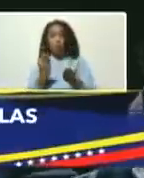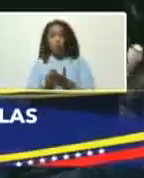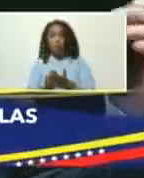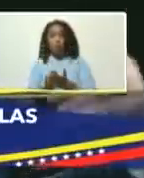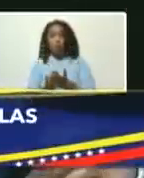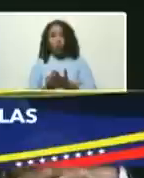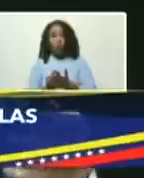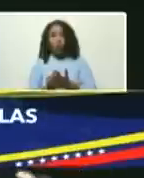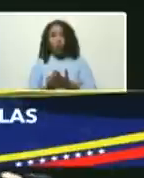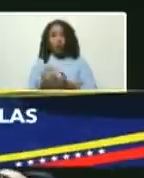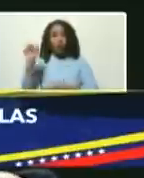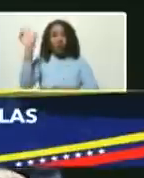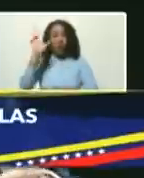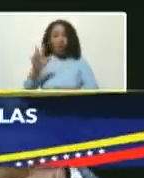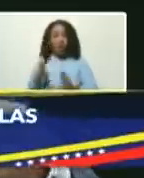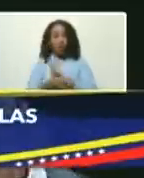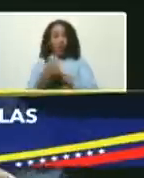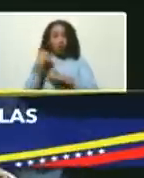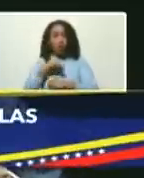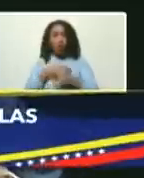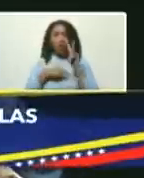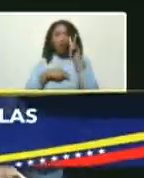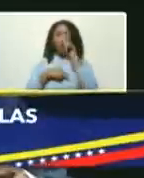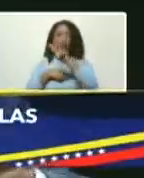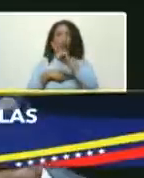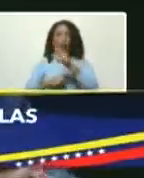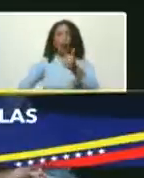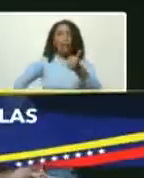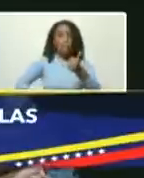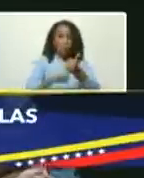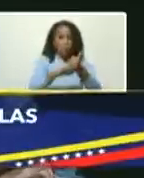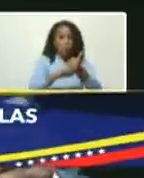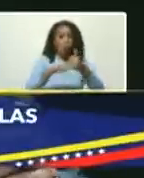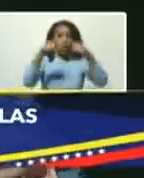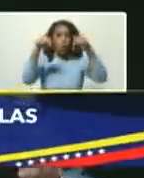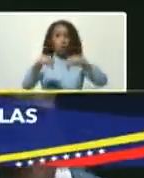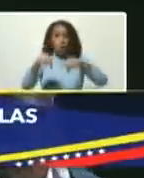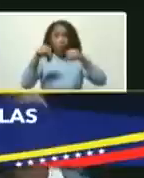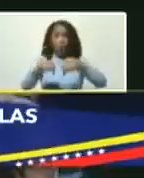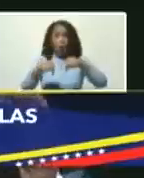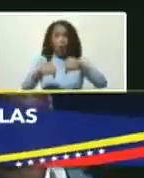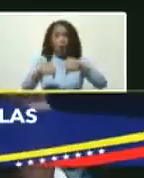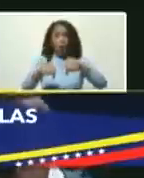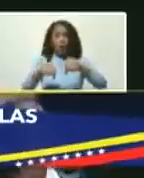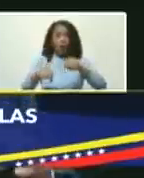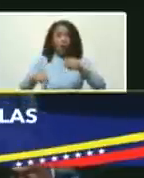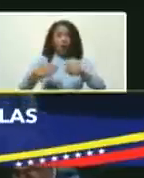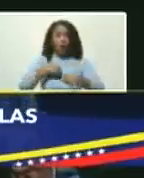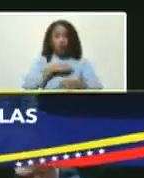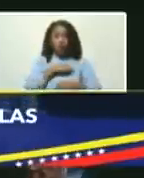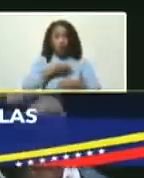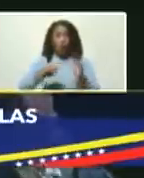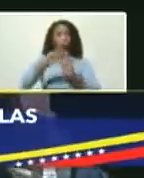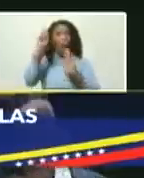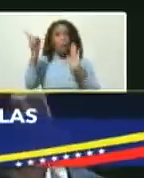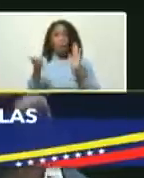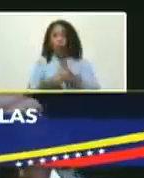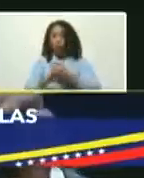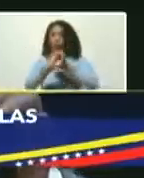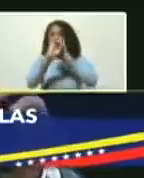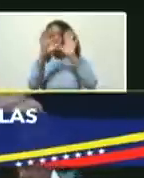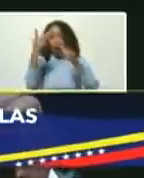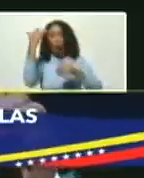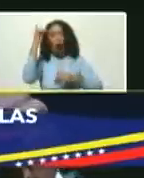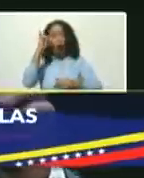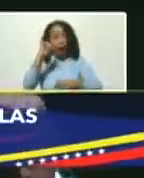y nos entusiasmamos con ella y la impulsamos. Y hoy estamos absolutamente convencidos que a través de la